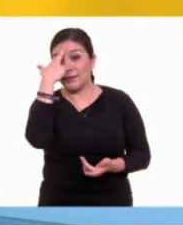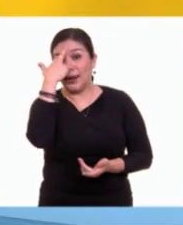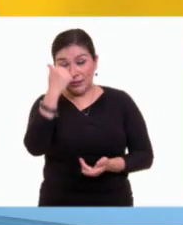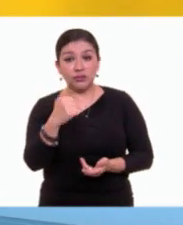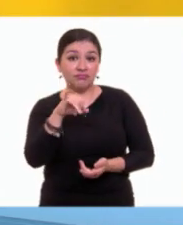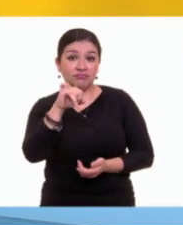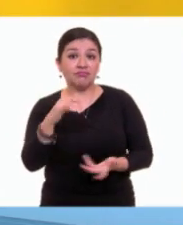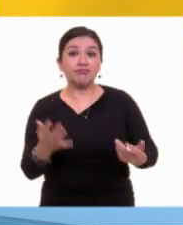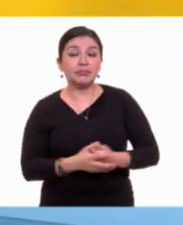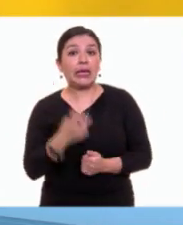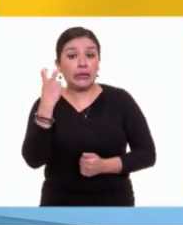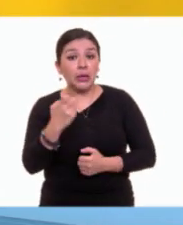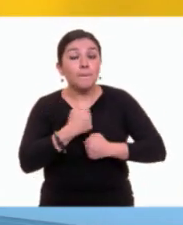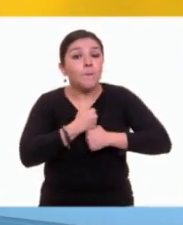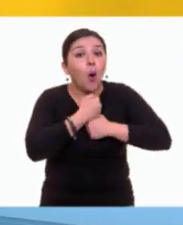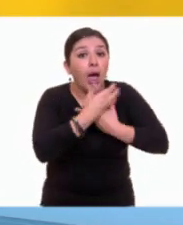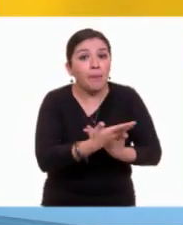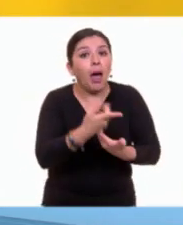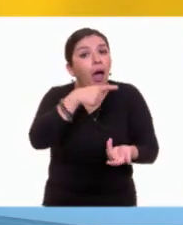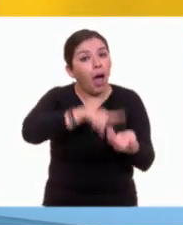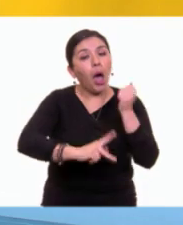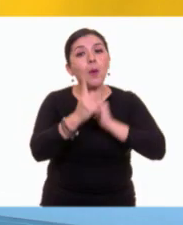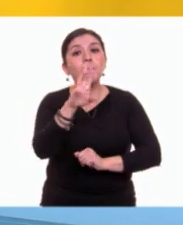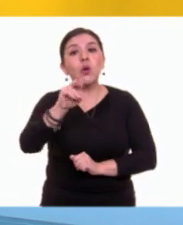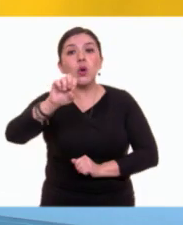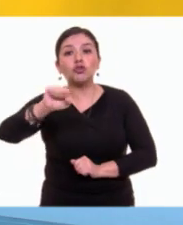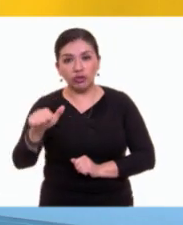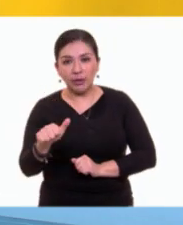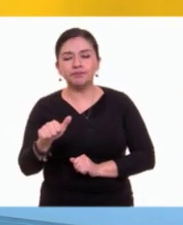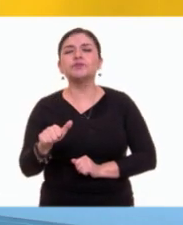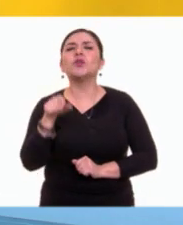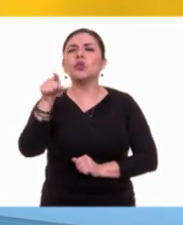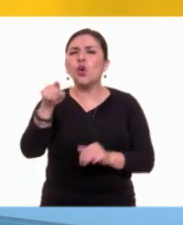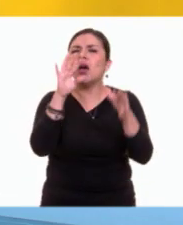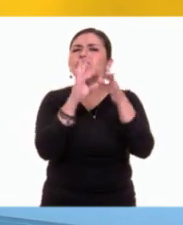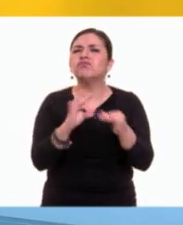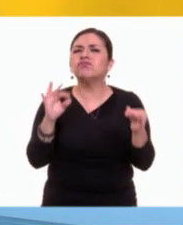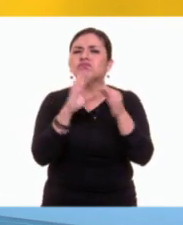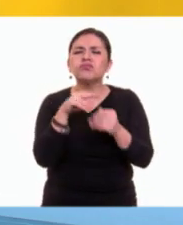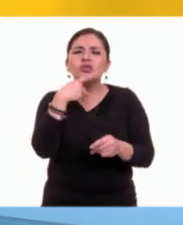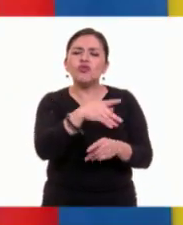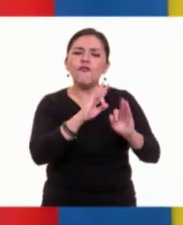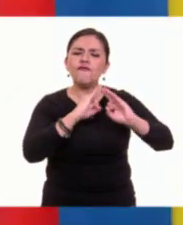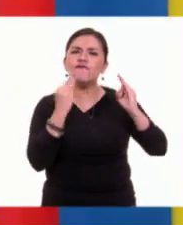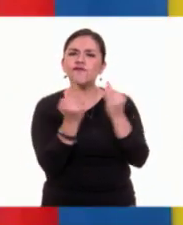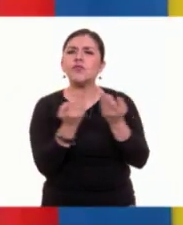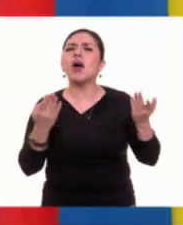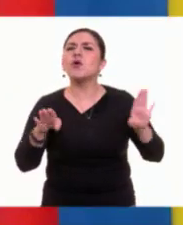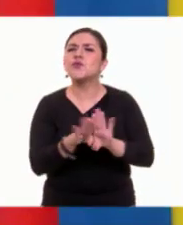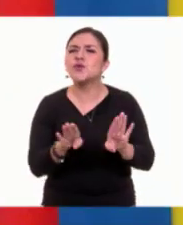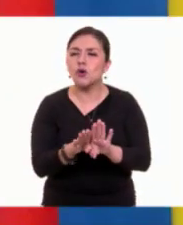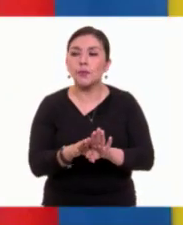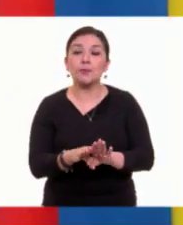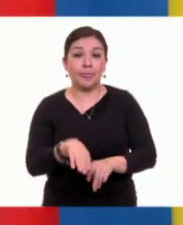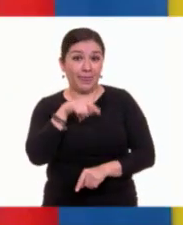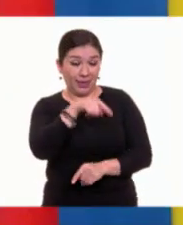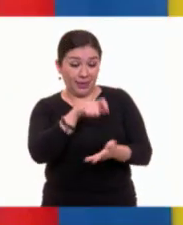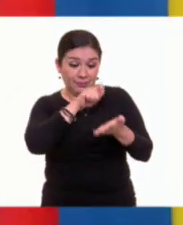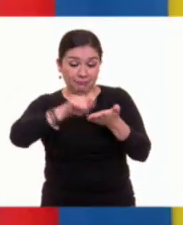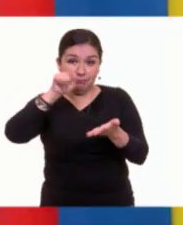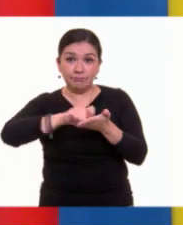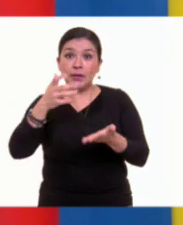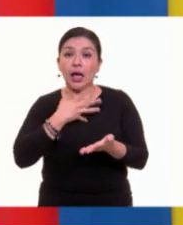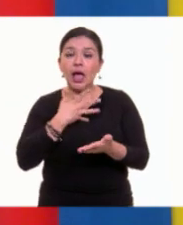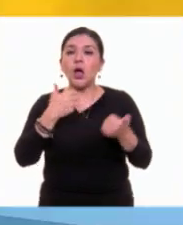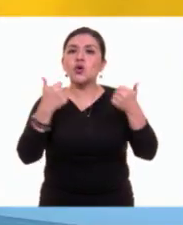y sí, es un poema en prosa. ¿Cómo describirías su estructura? Bueno, el poema está estructurado